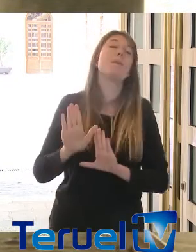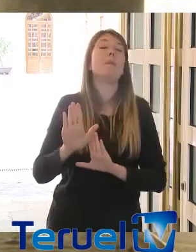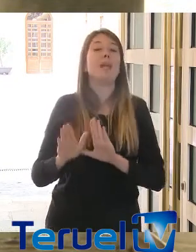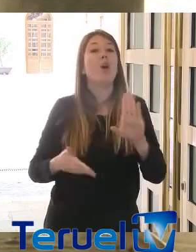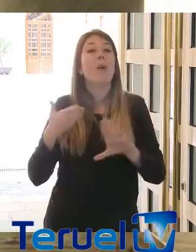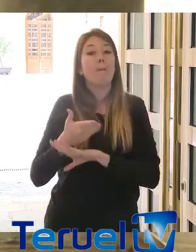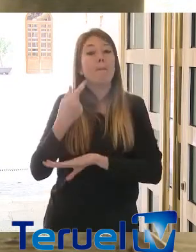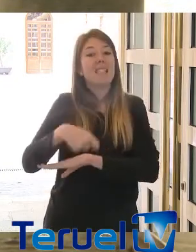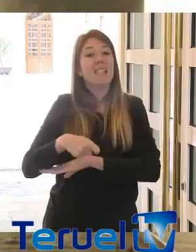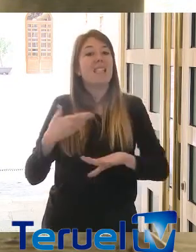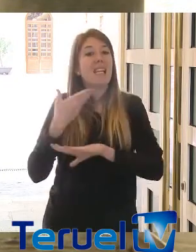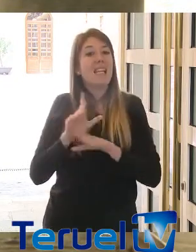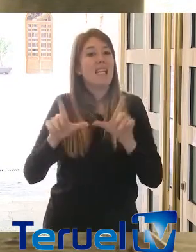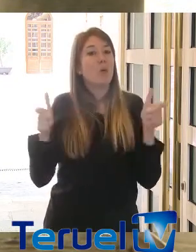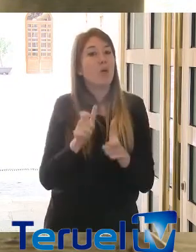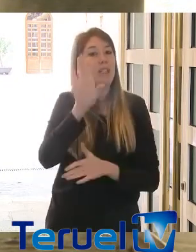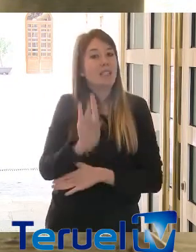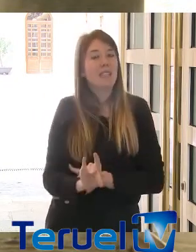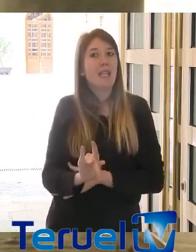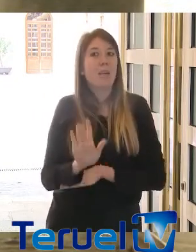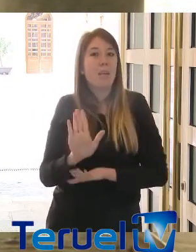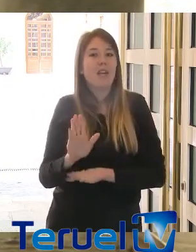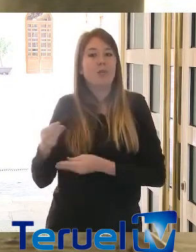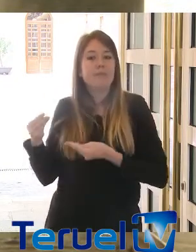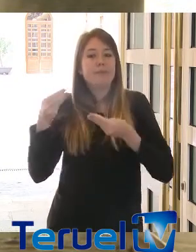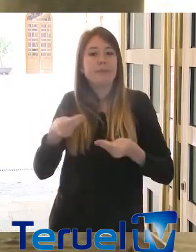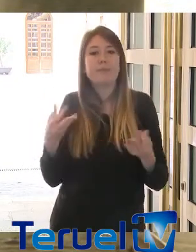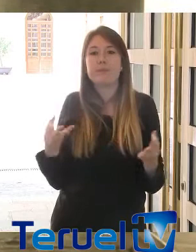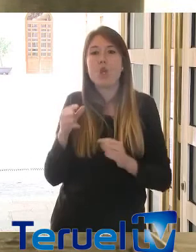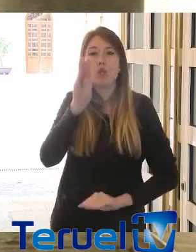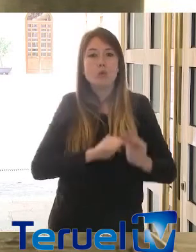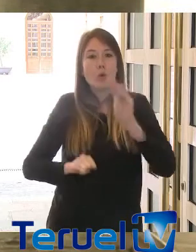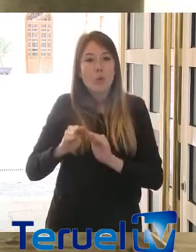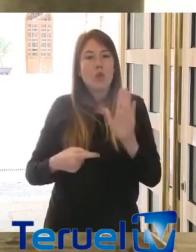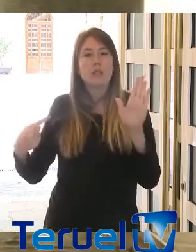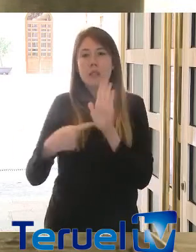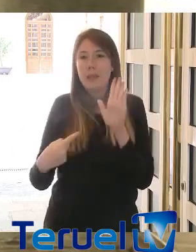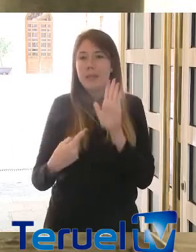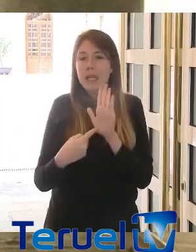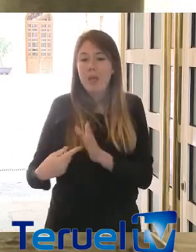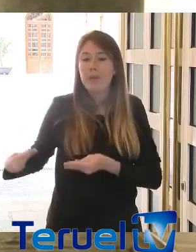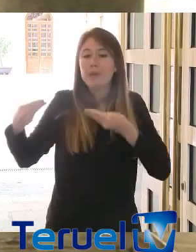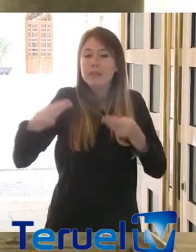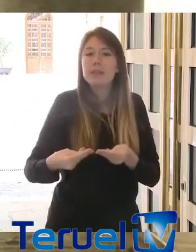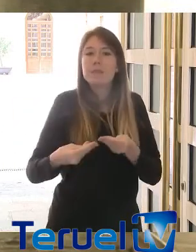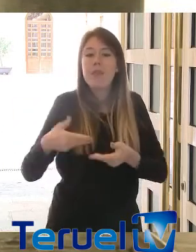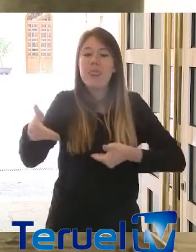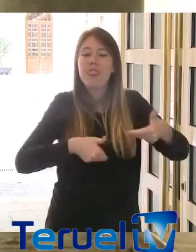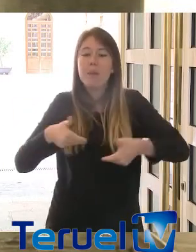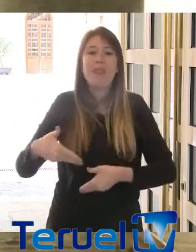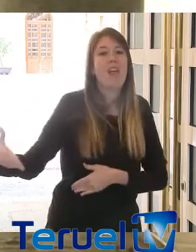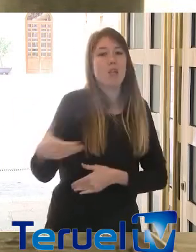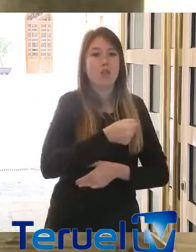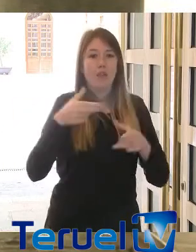a esas reuniones portando soluciones, portando reivindicaciones, portando demandas de toda la